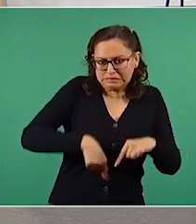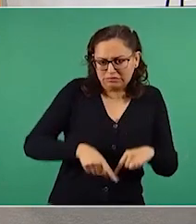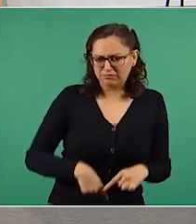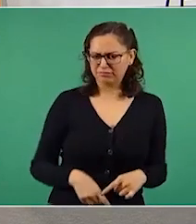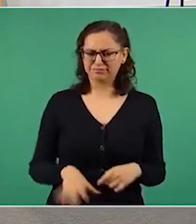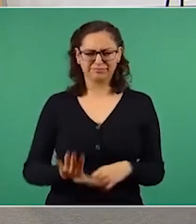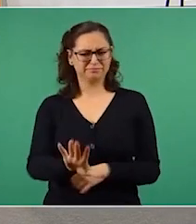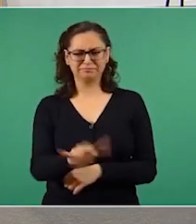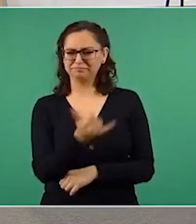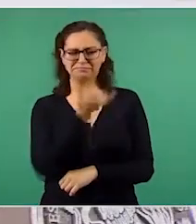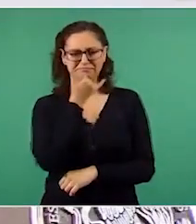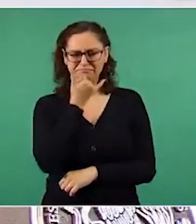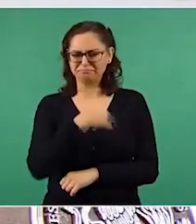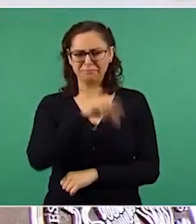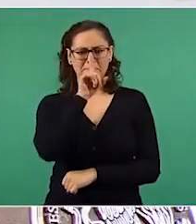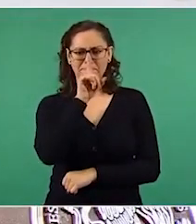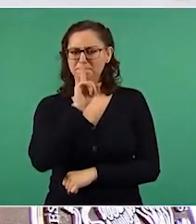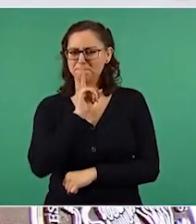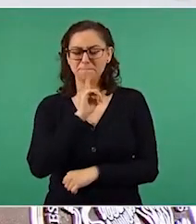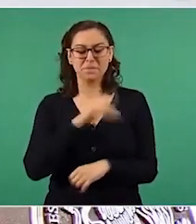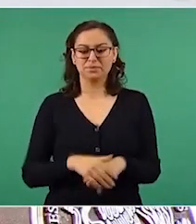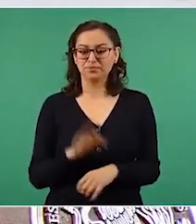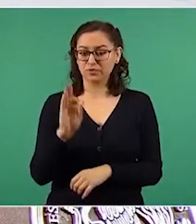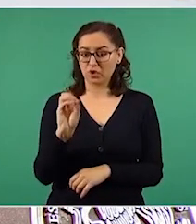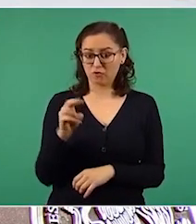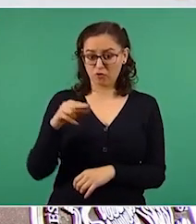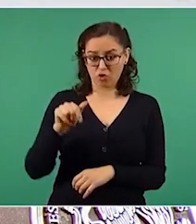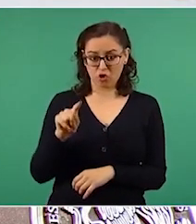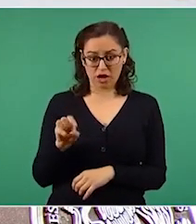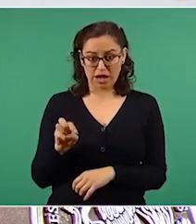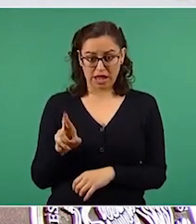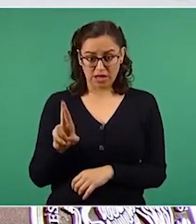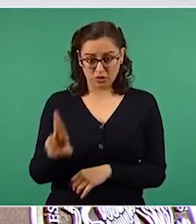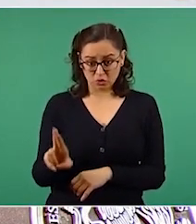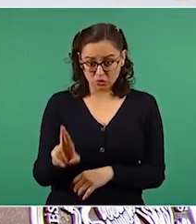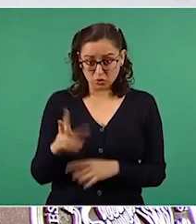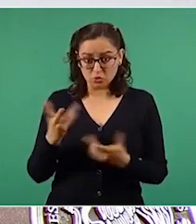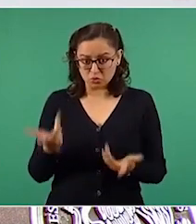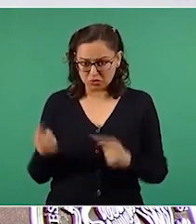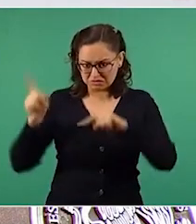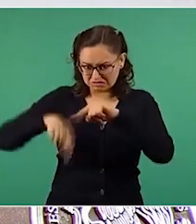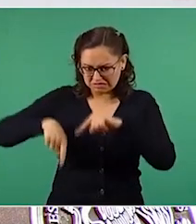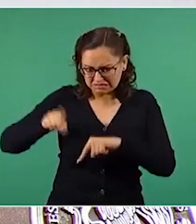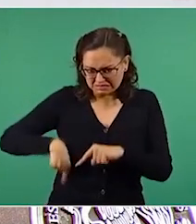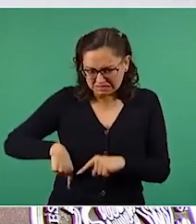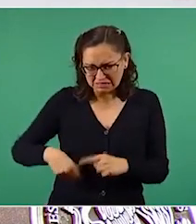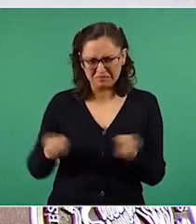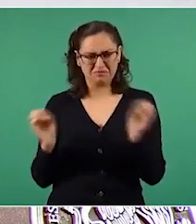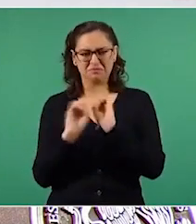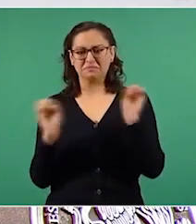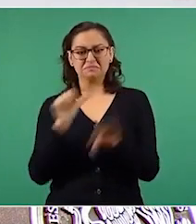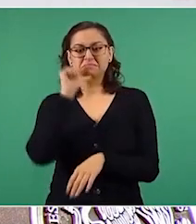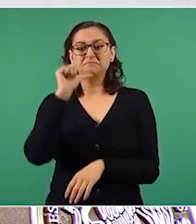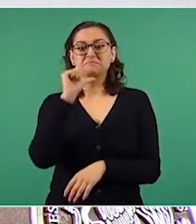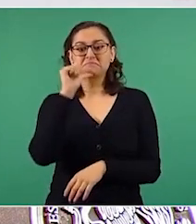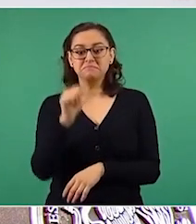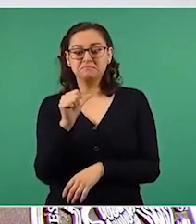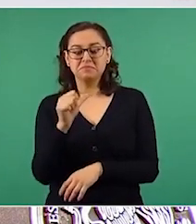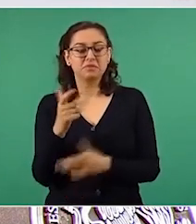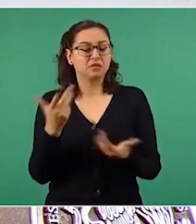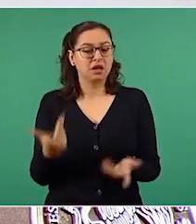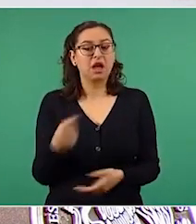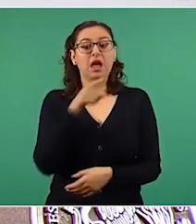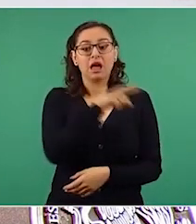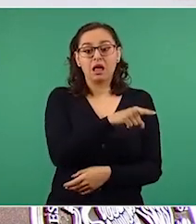ocultó información. El Universal hizo una interpretación equivocada de la información a partir de su acceso a un documento de trabajo